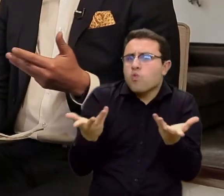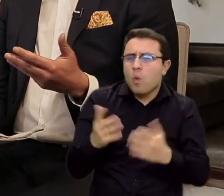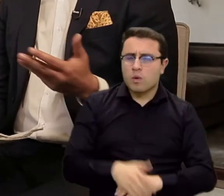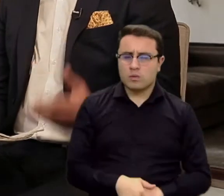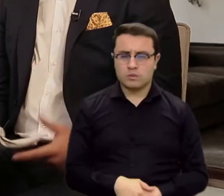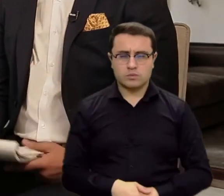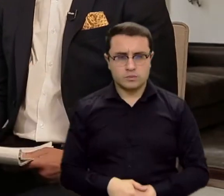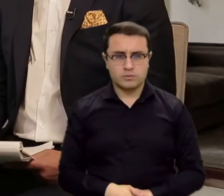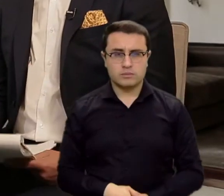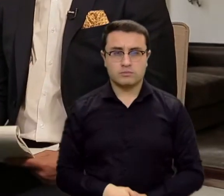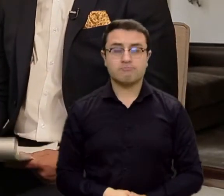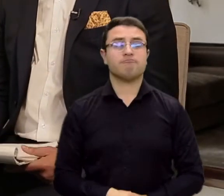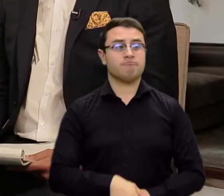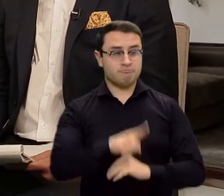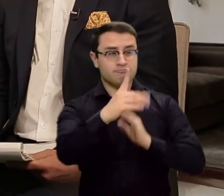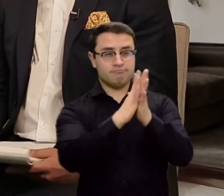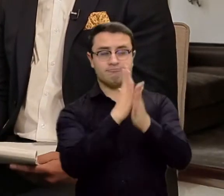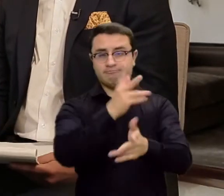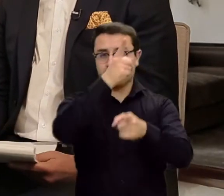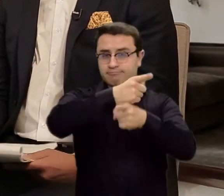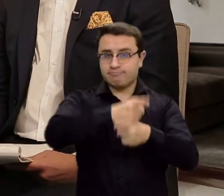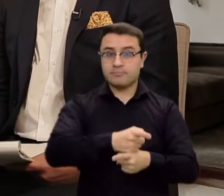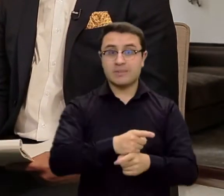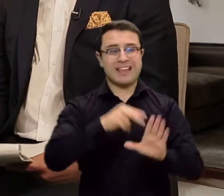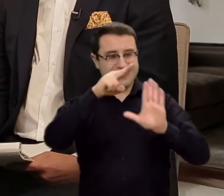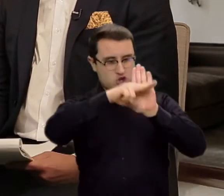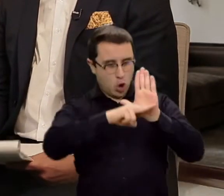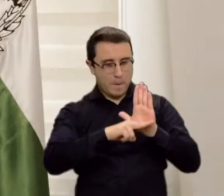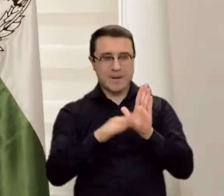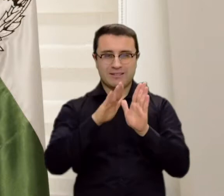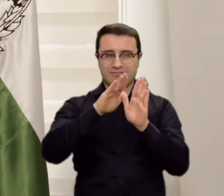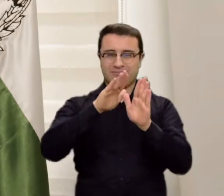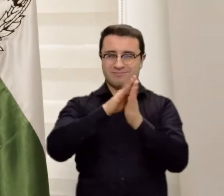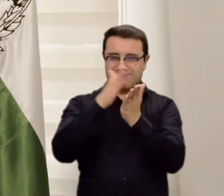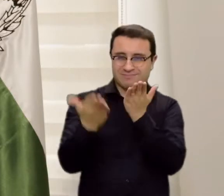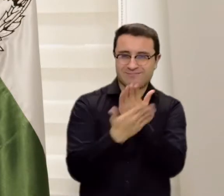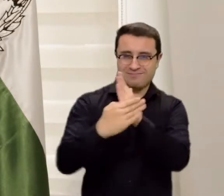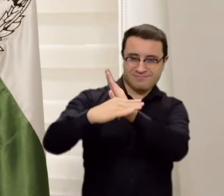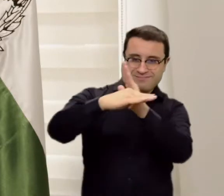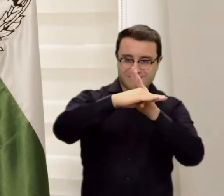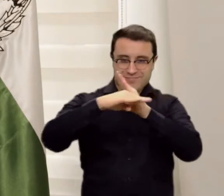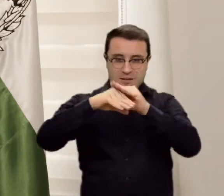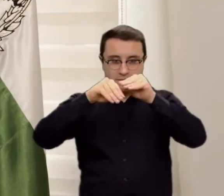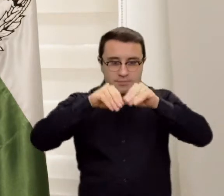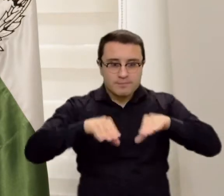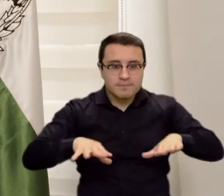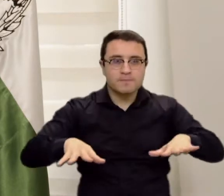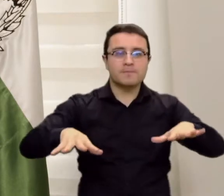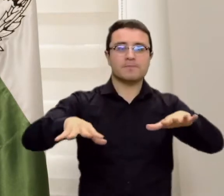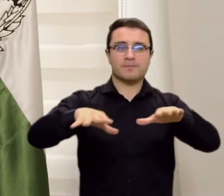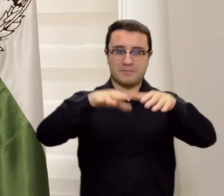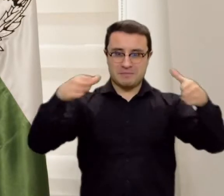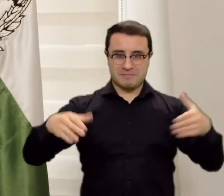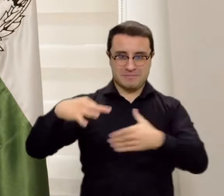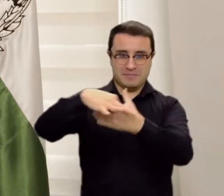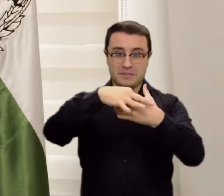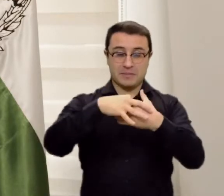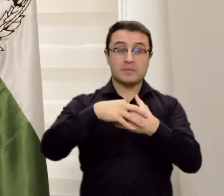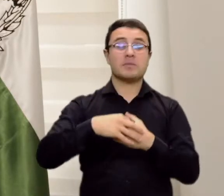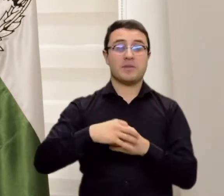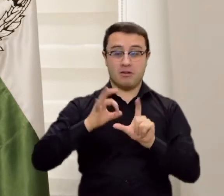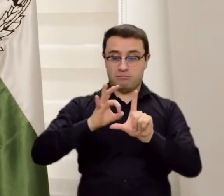controles, señor Registrador? Efectivamente, como lo dices, hay varias normas de bioseguridad que se van a aplicar en los puestos de votación.